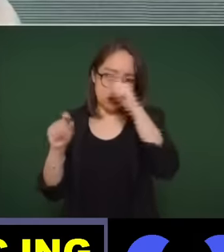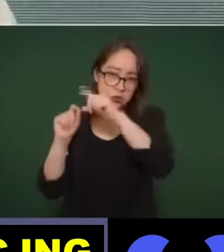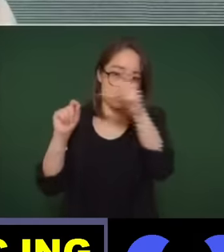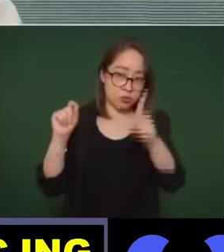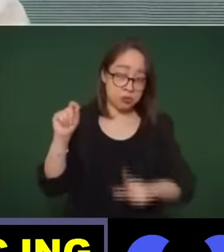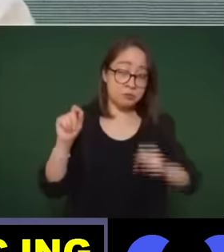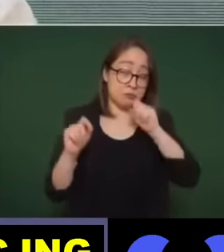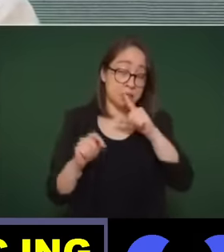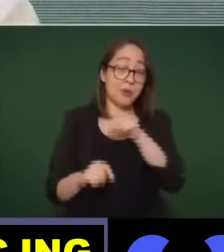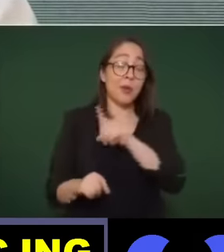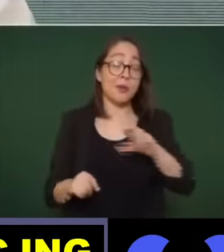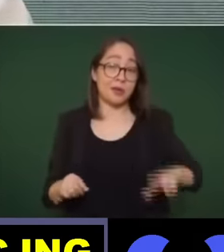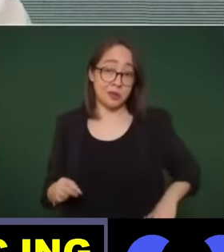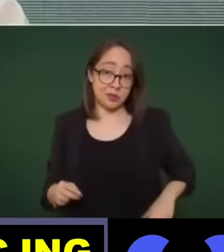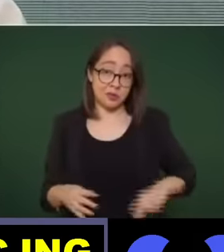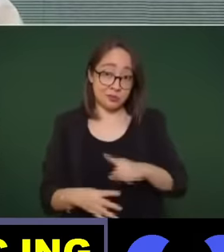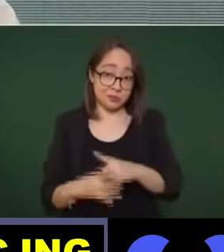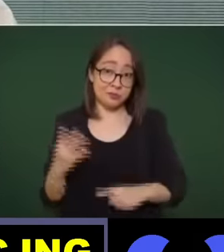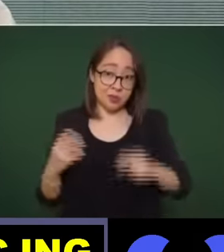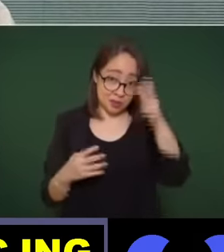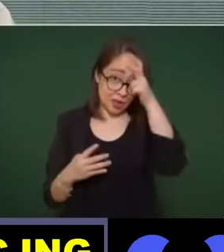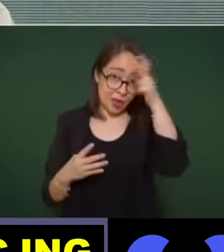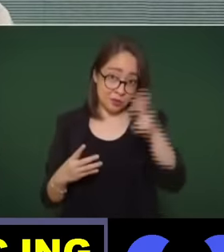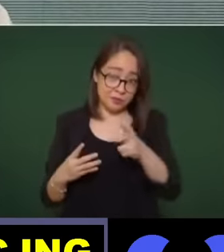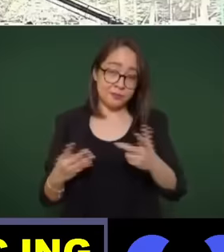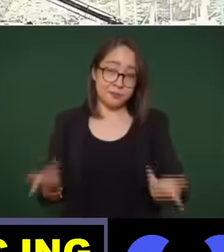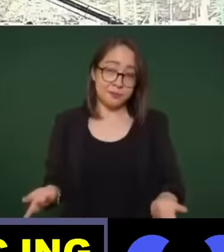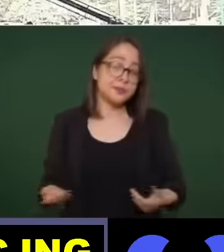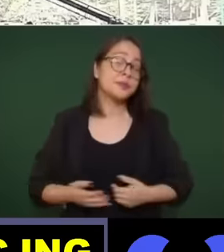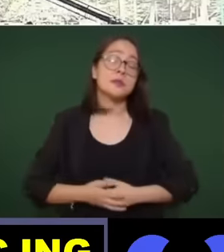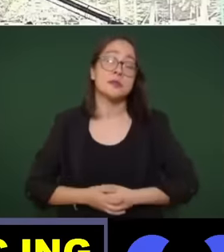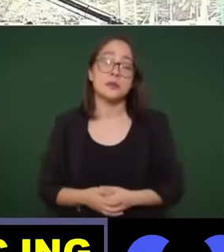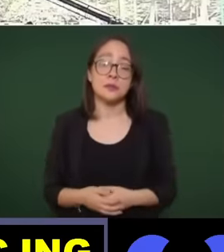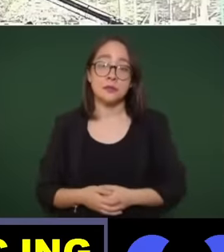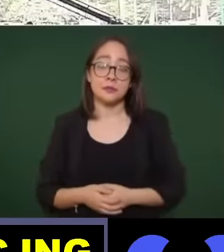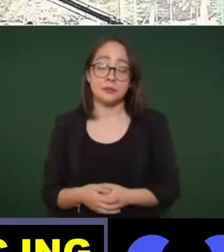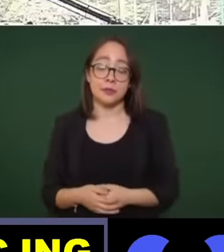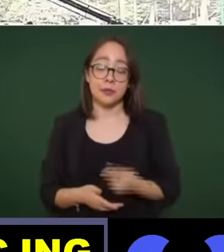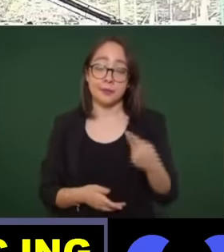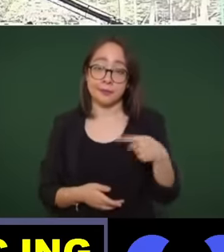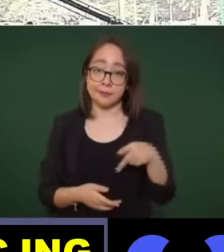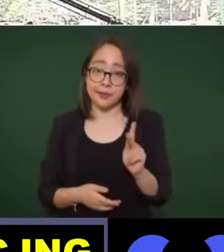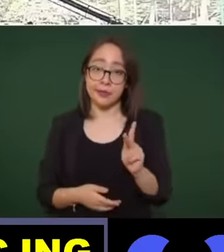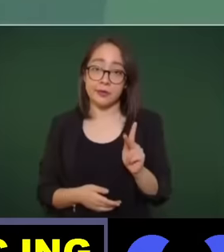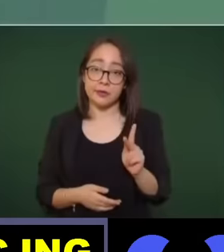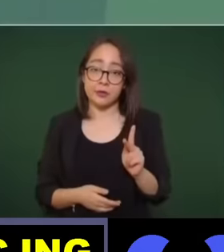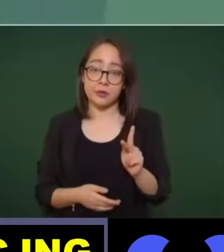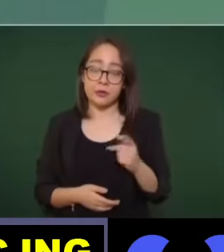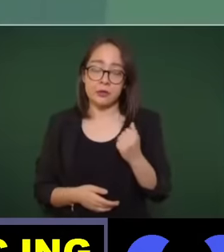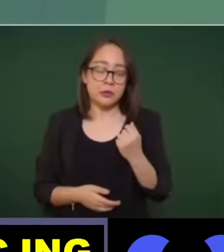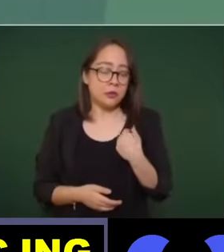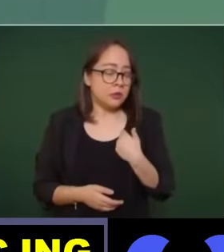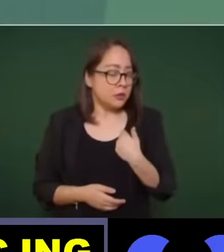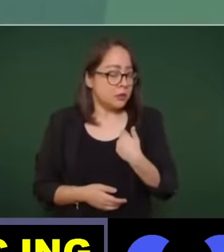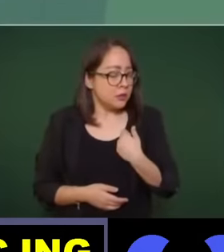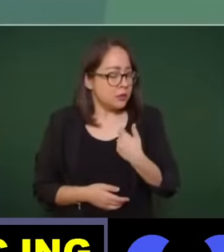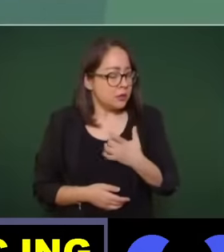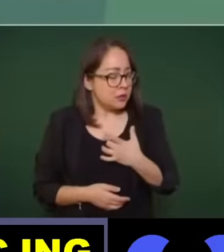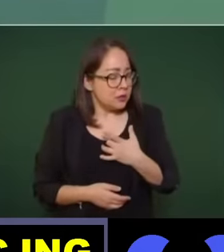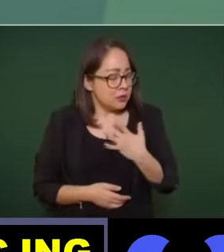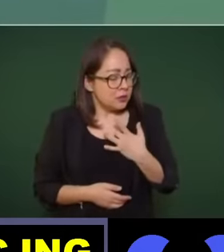el gobernador de hidalgo pero fue dolorosísimo